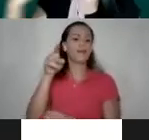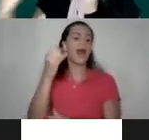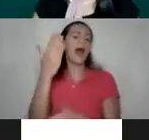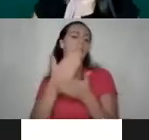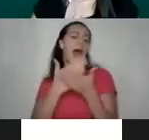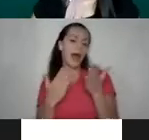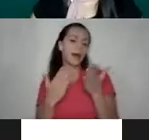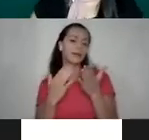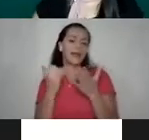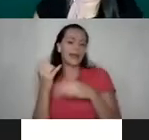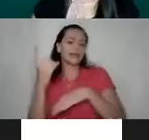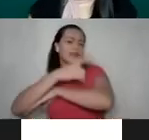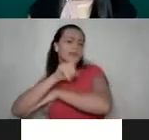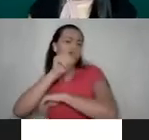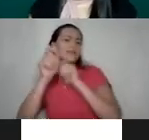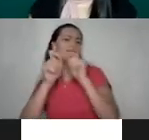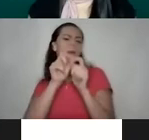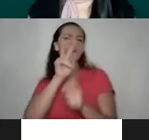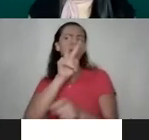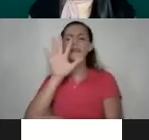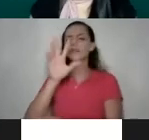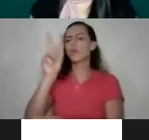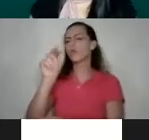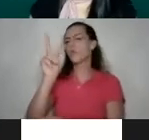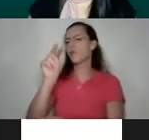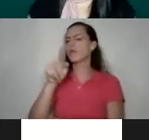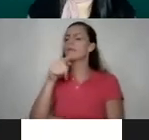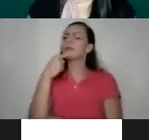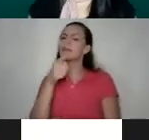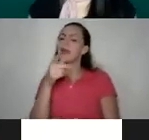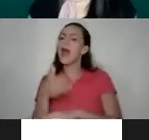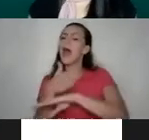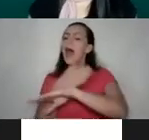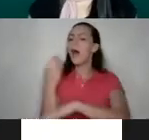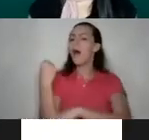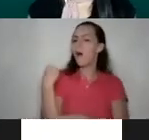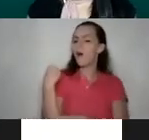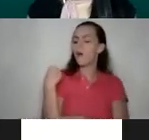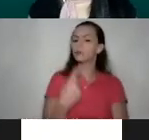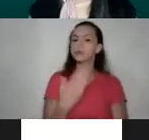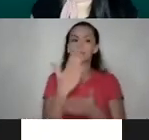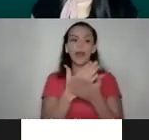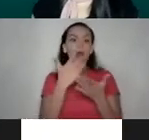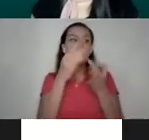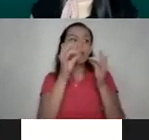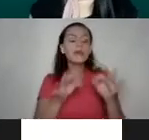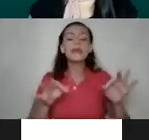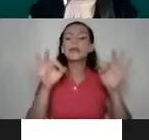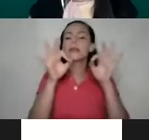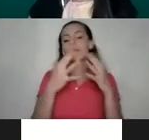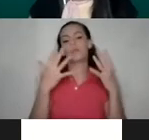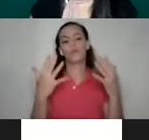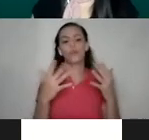ver como esta fecha en específico, ya Fernando nos adelantó algo que tiene que ver con ha sido tan importante, ha sido tan